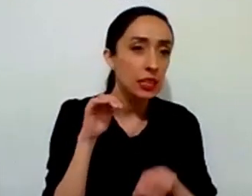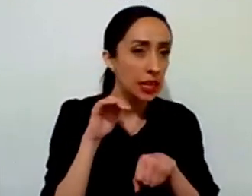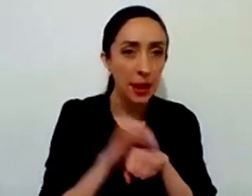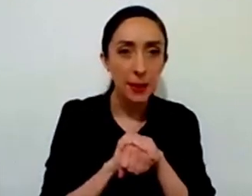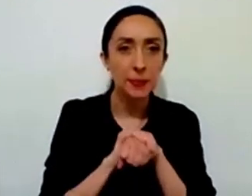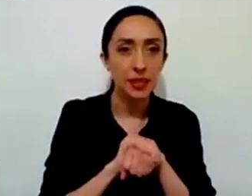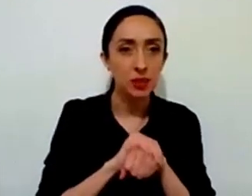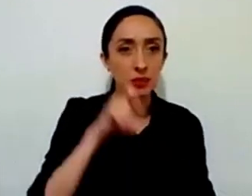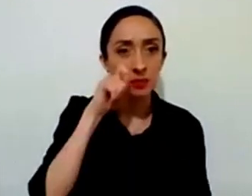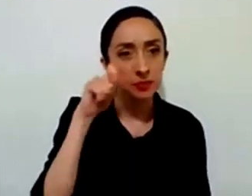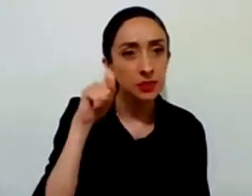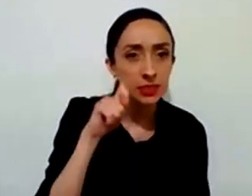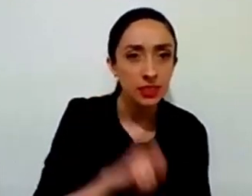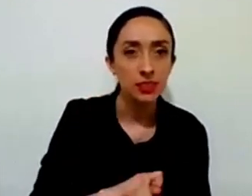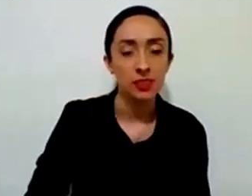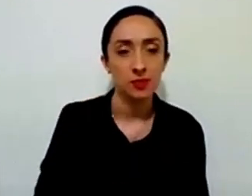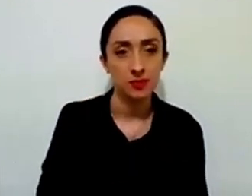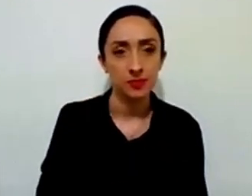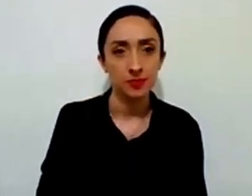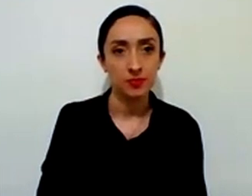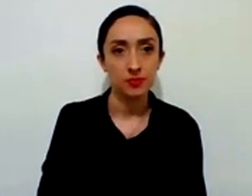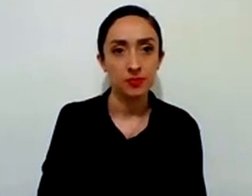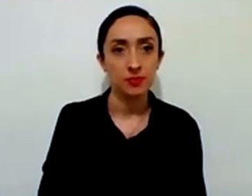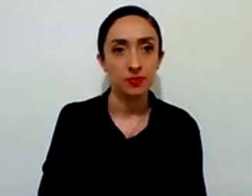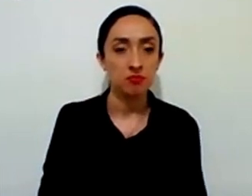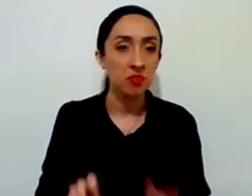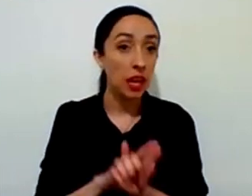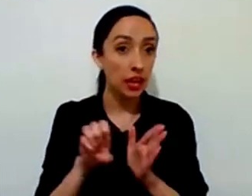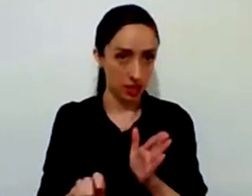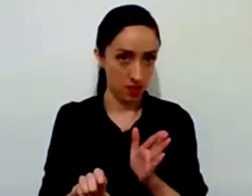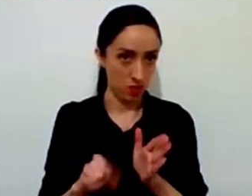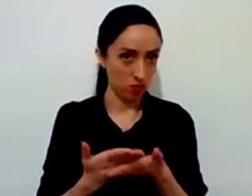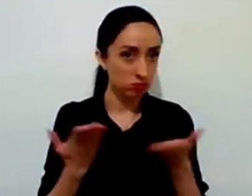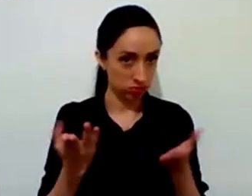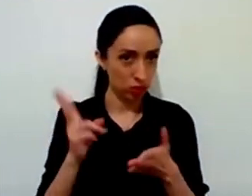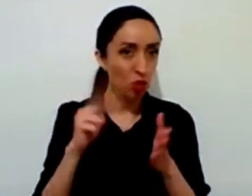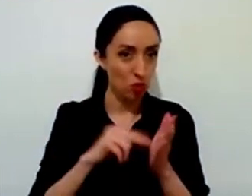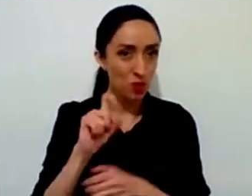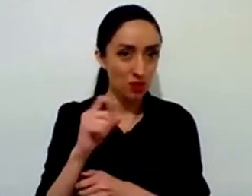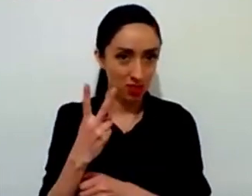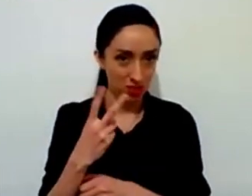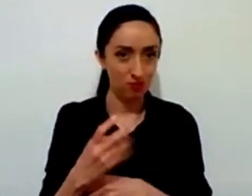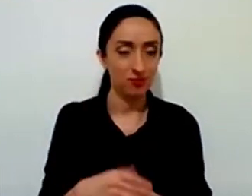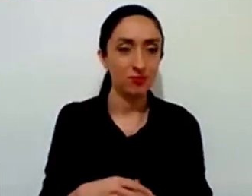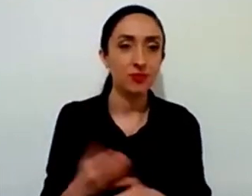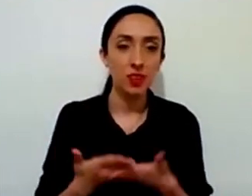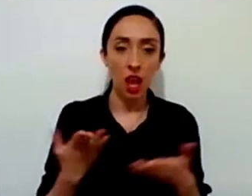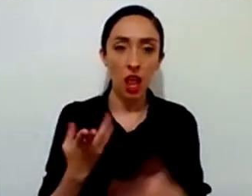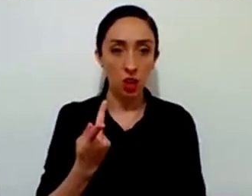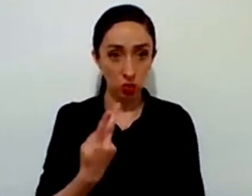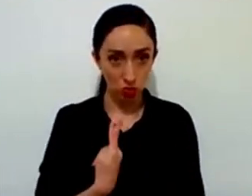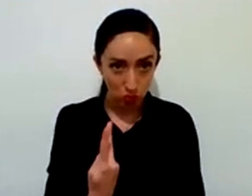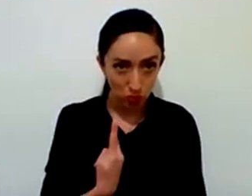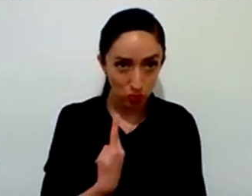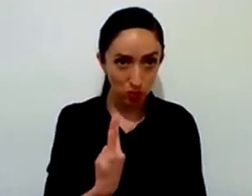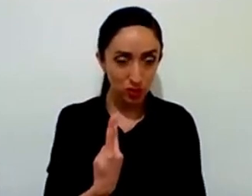tú y yo nos vamos a disfrutar de la vida juntos y la vamos a pasar muy bien ¿le firmas?